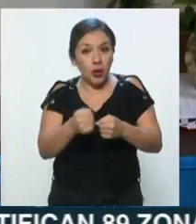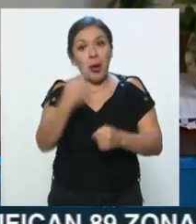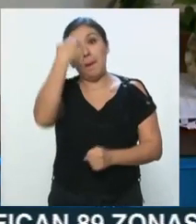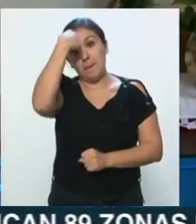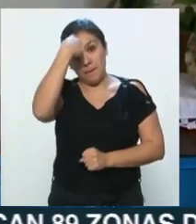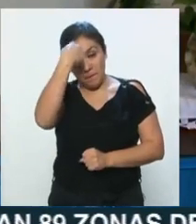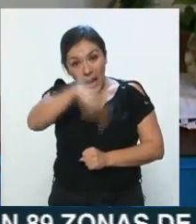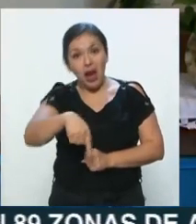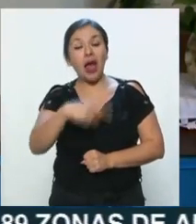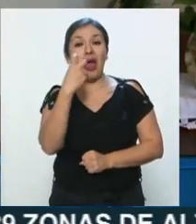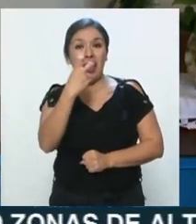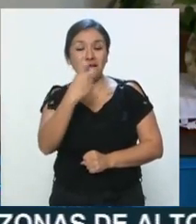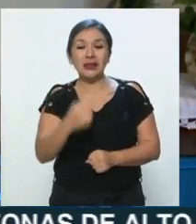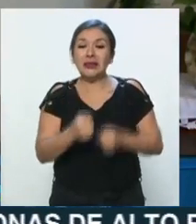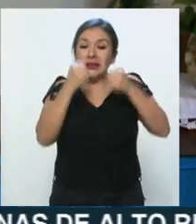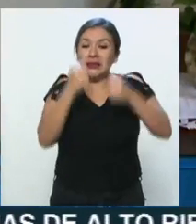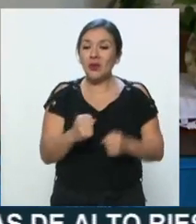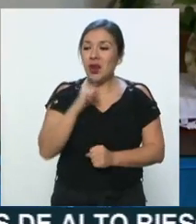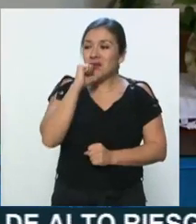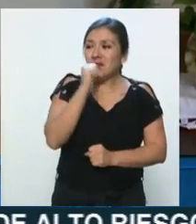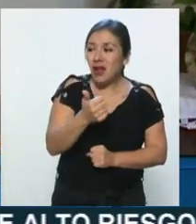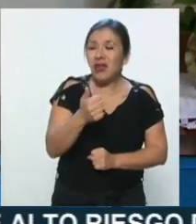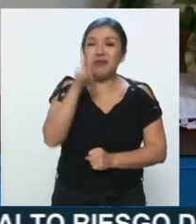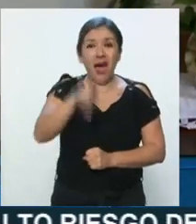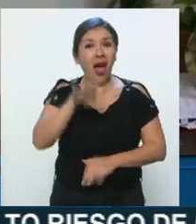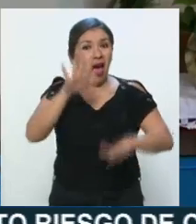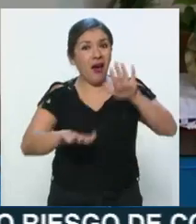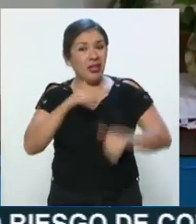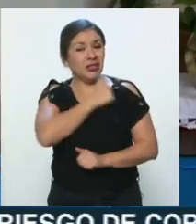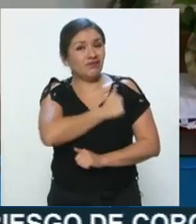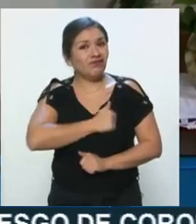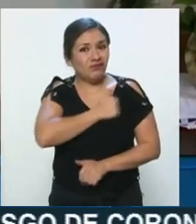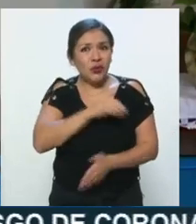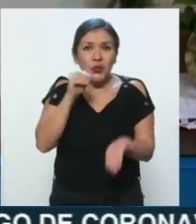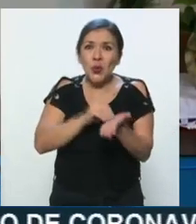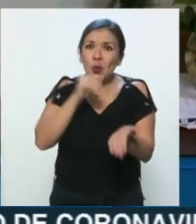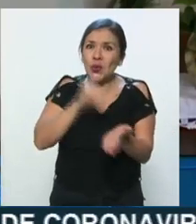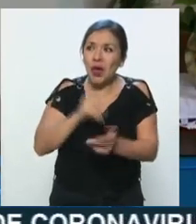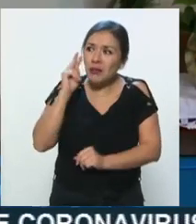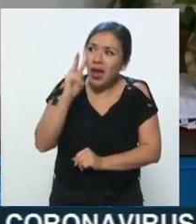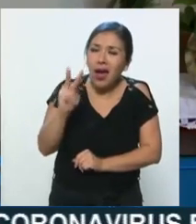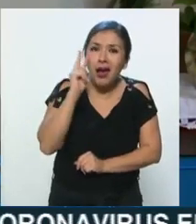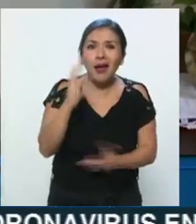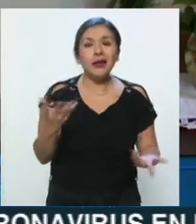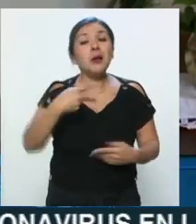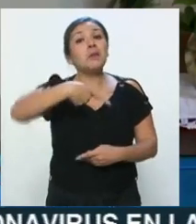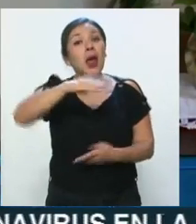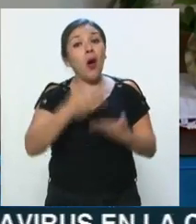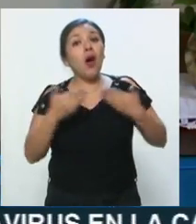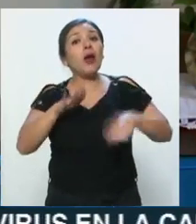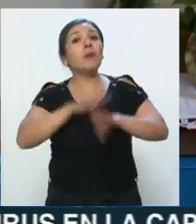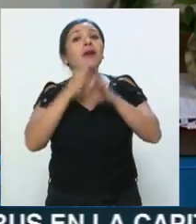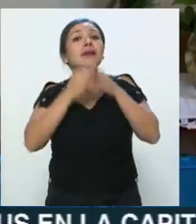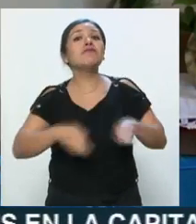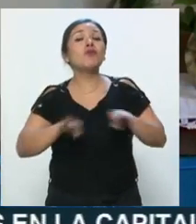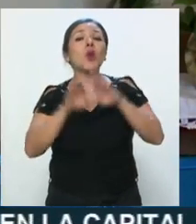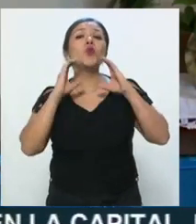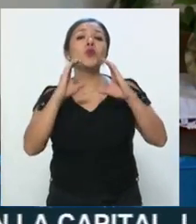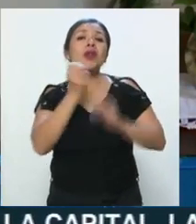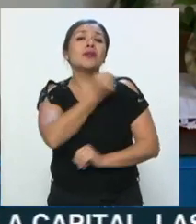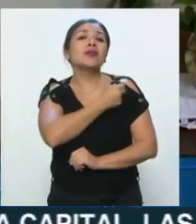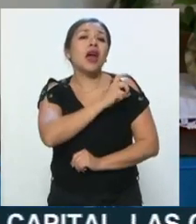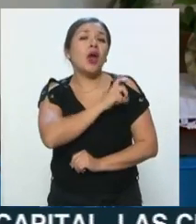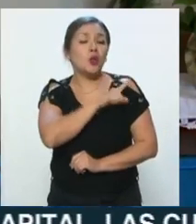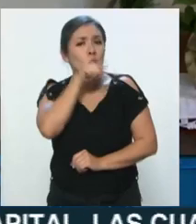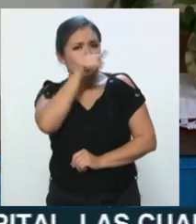precisamente estas cuestiones de inseguridad que lamentablemente se siguen presentando, pero que hoy lo más importante es cuidar la salud. Alcalde, ¿qué